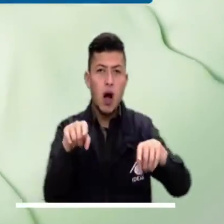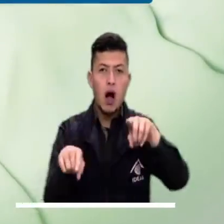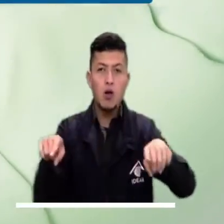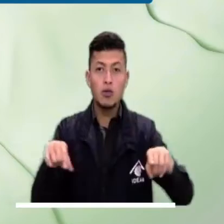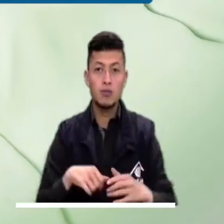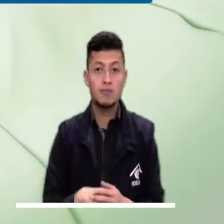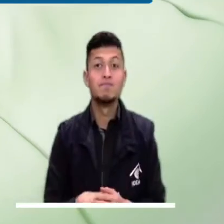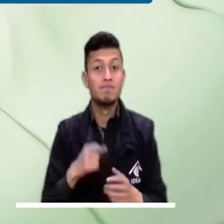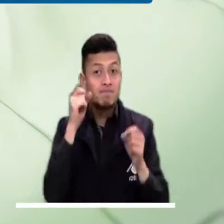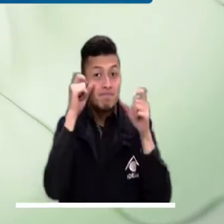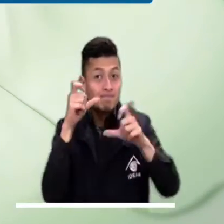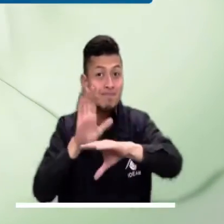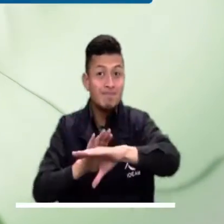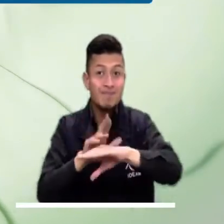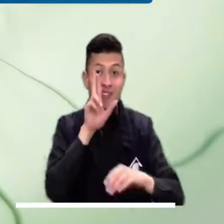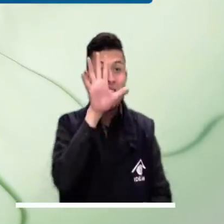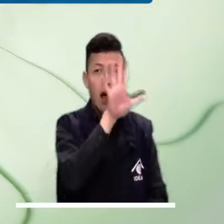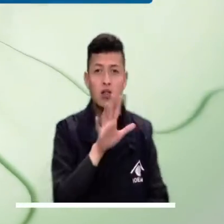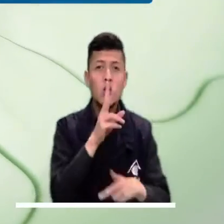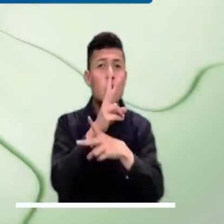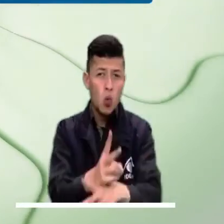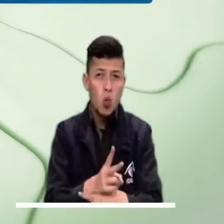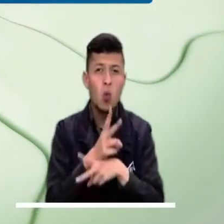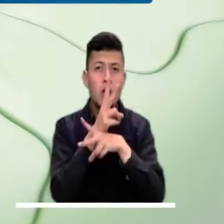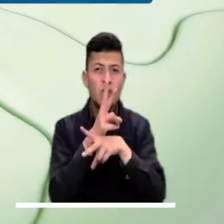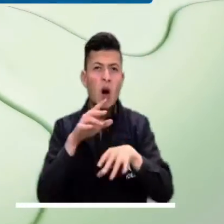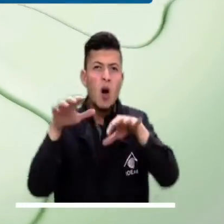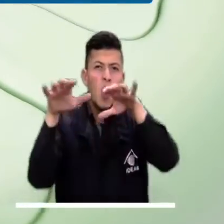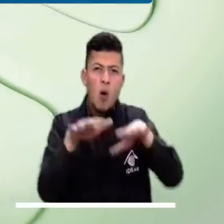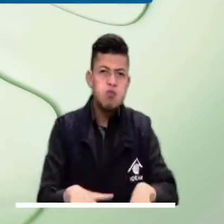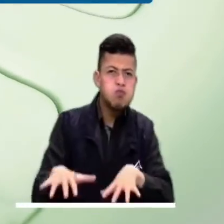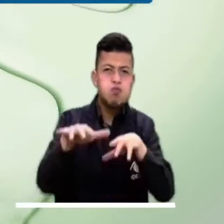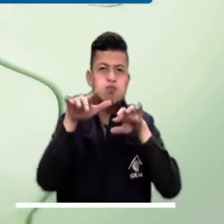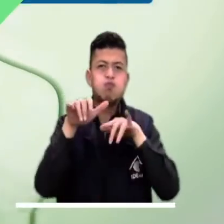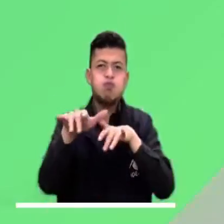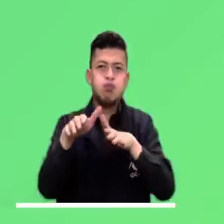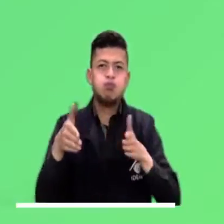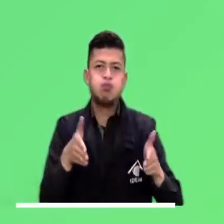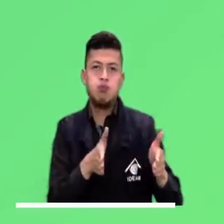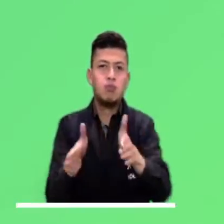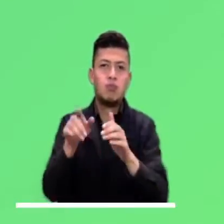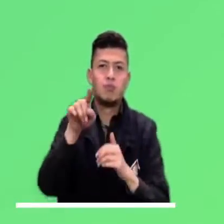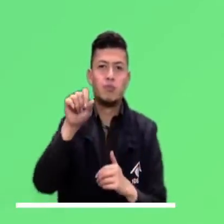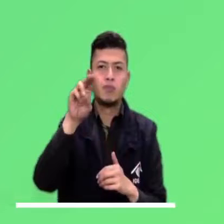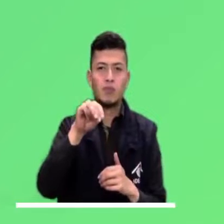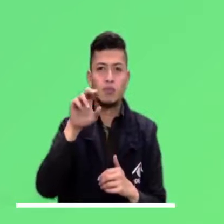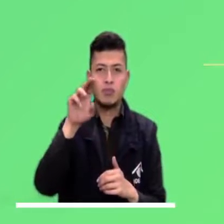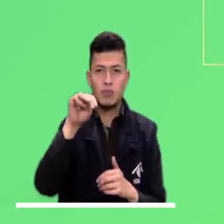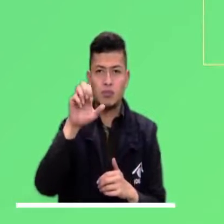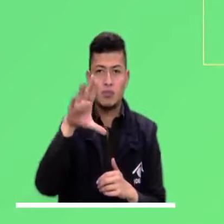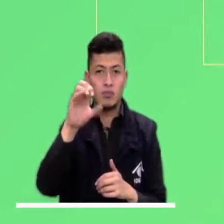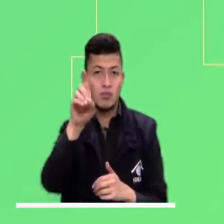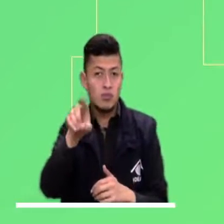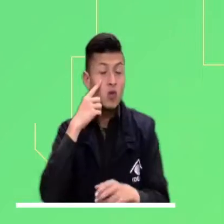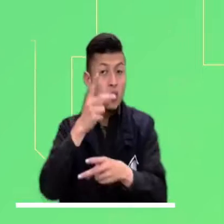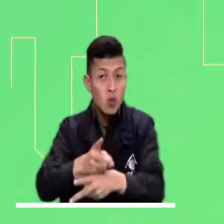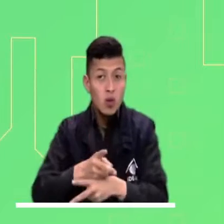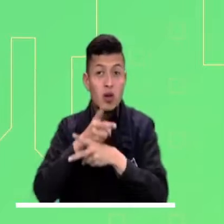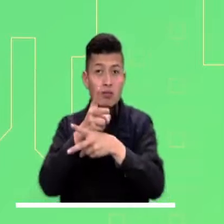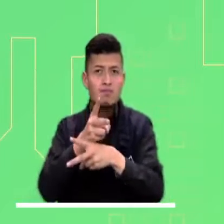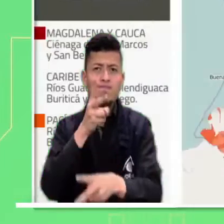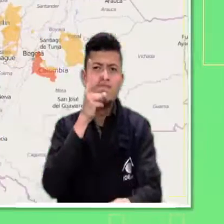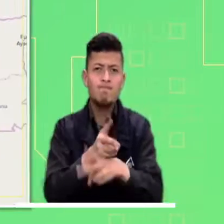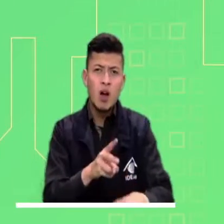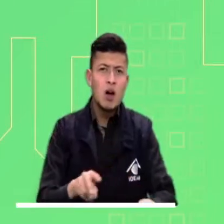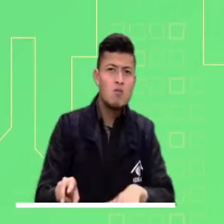sobre el occidente de la ciudad. Presten mucha atención a las principales alertas a nivel nacional. Hay alarma por inundaciones en la ciénaga